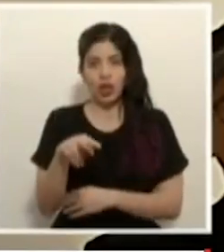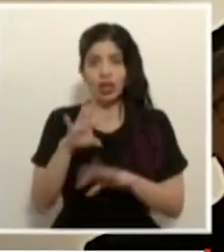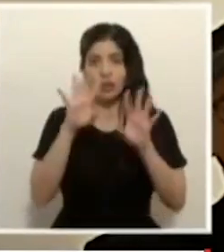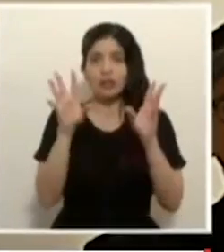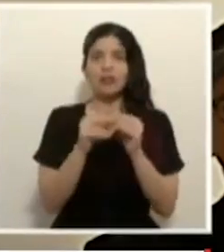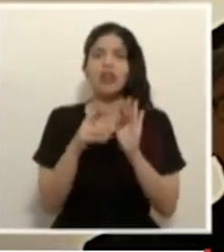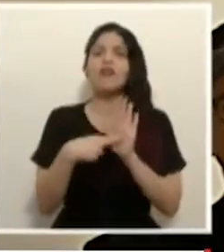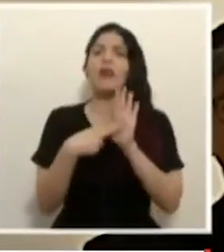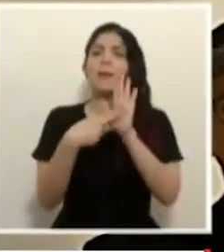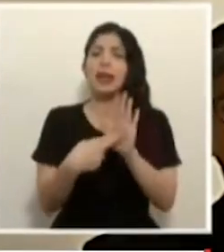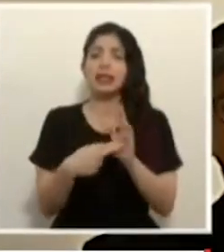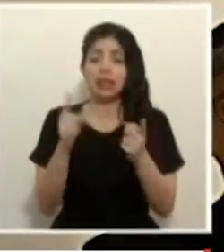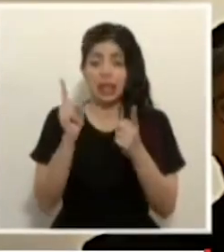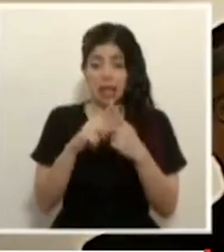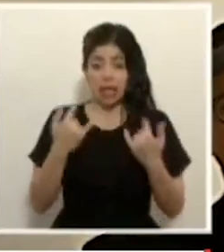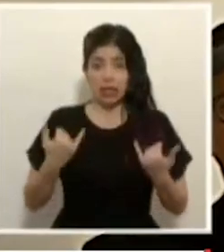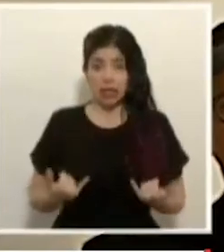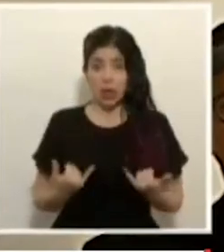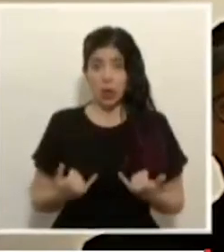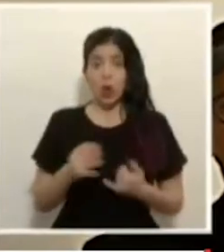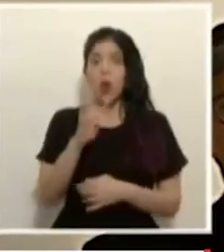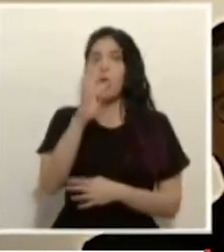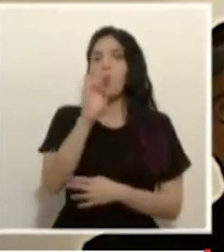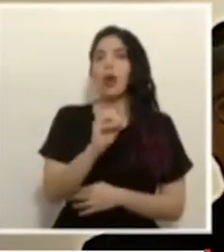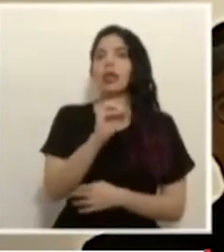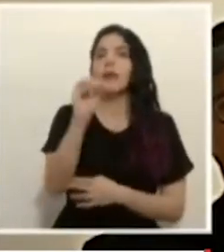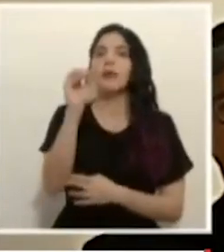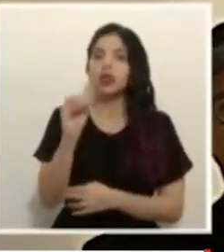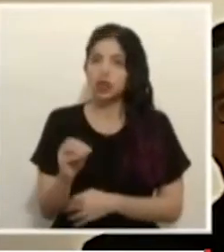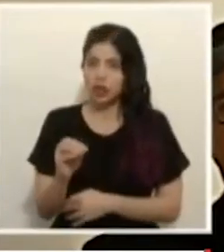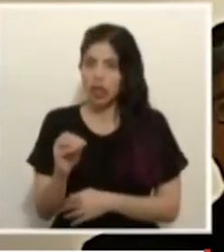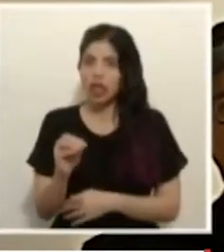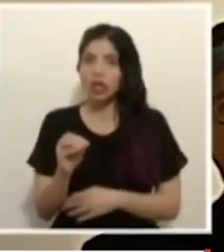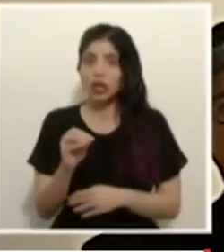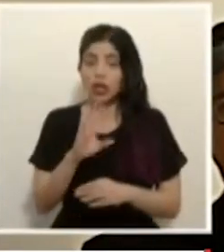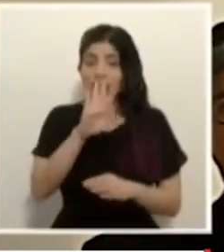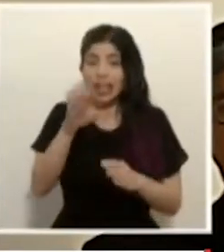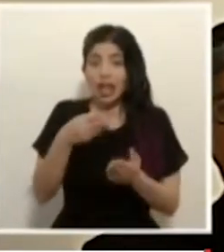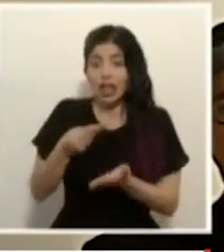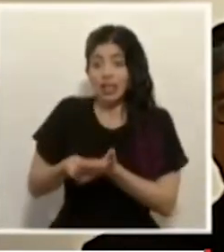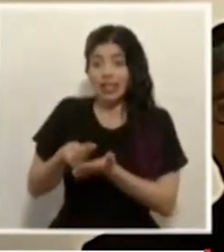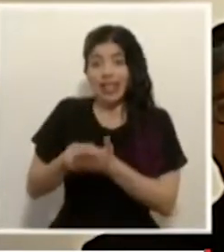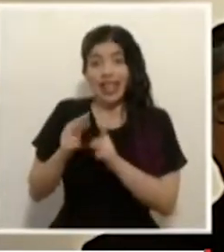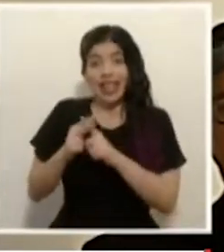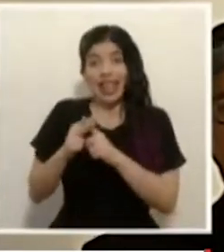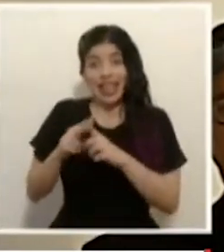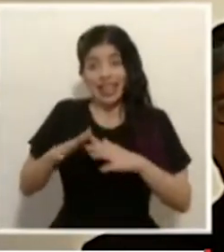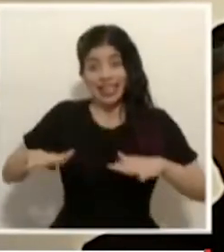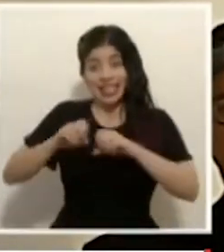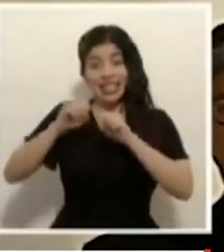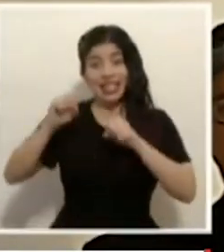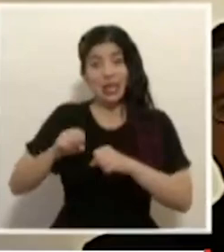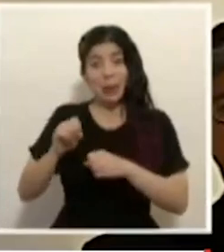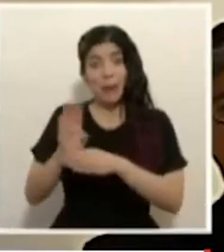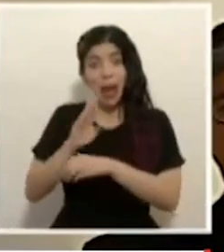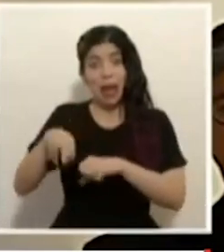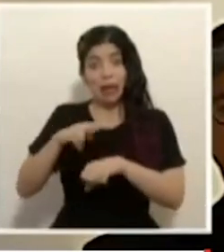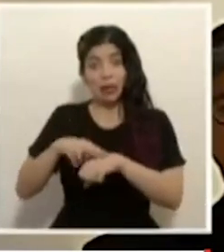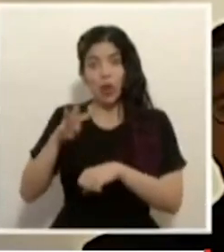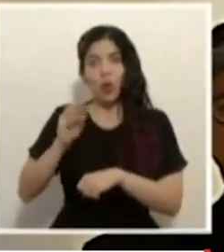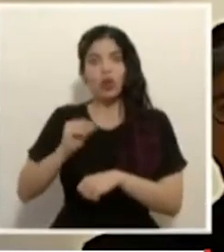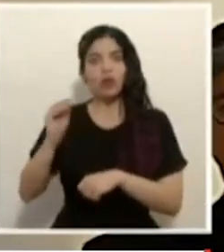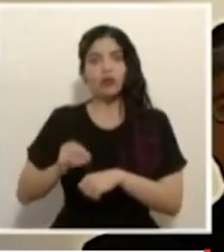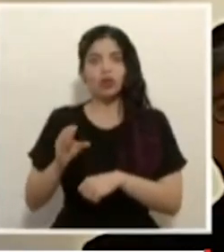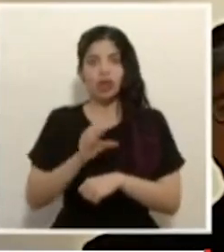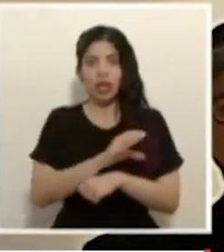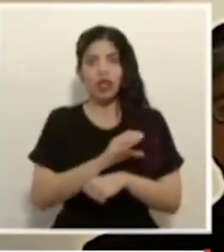representa a esa fecha un 40% del total del saldo de la cartera de crédito del sistema bancario nacional y